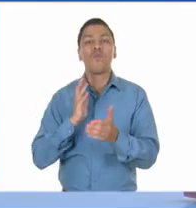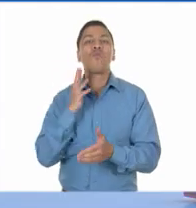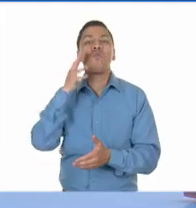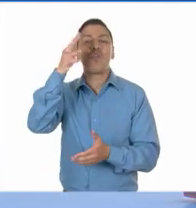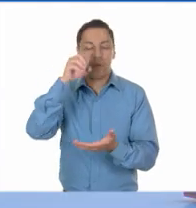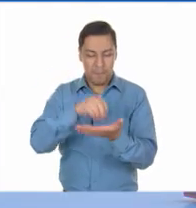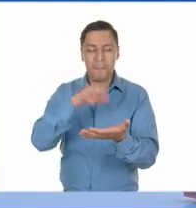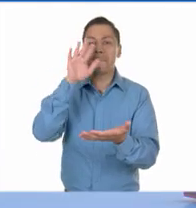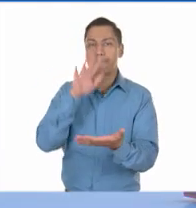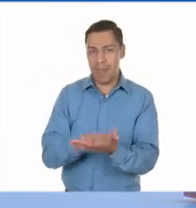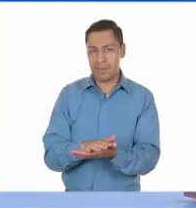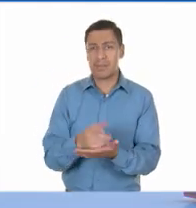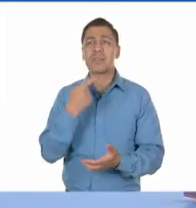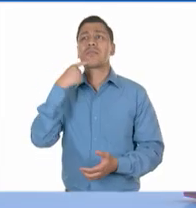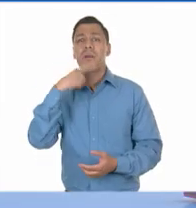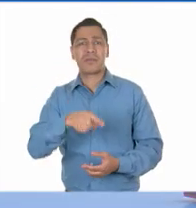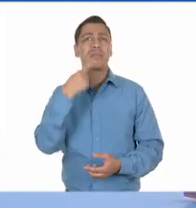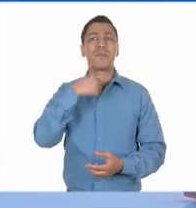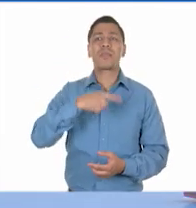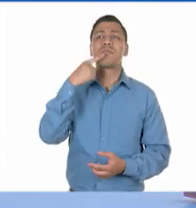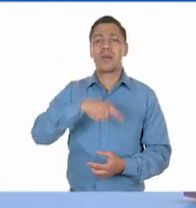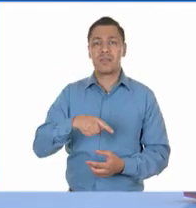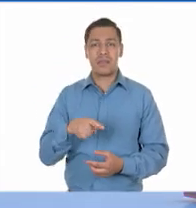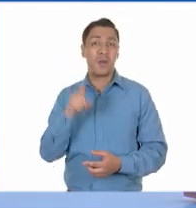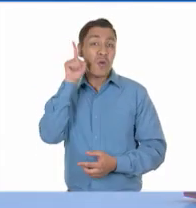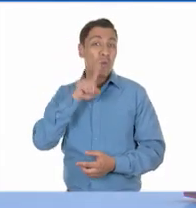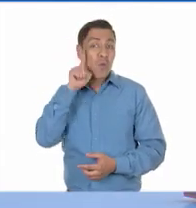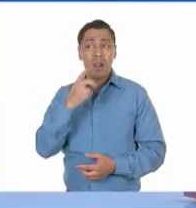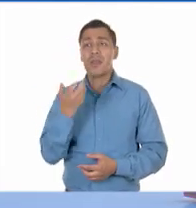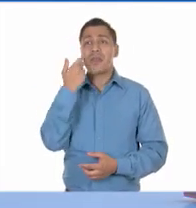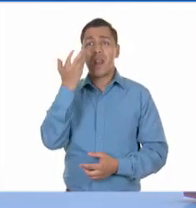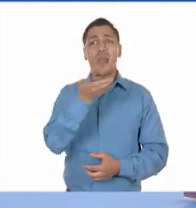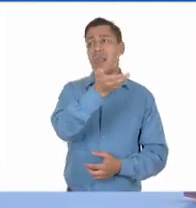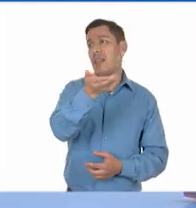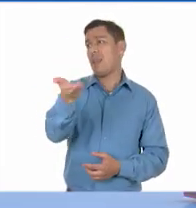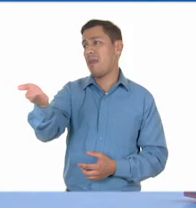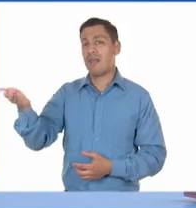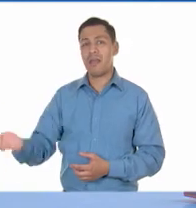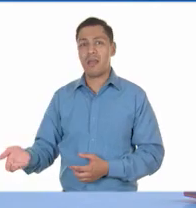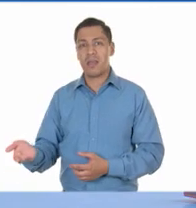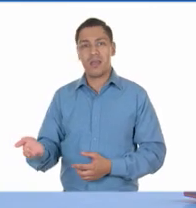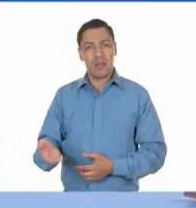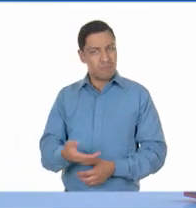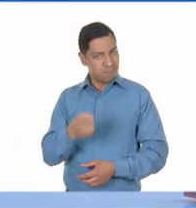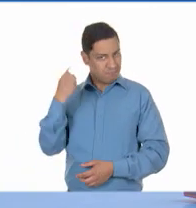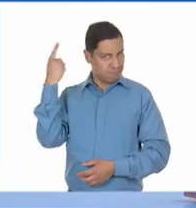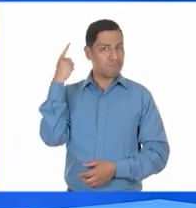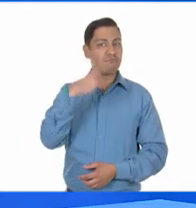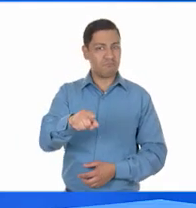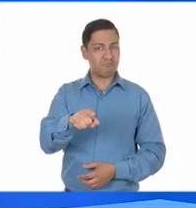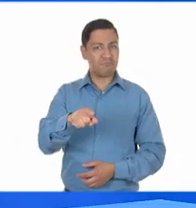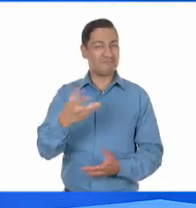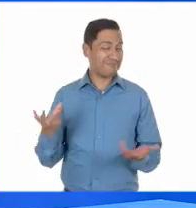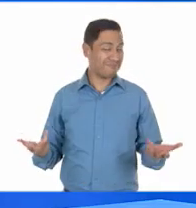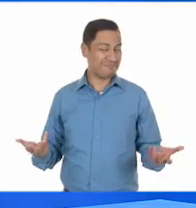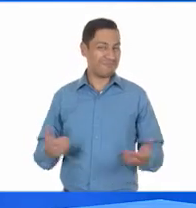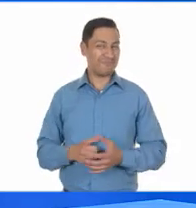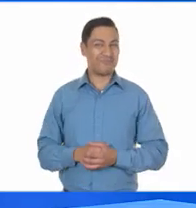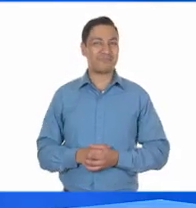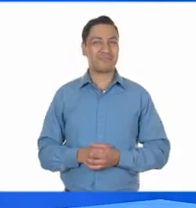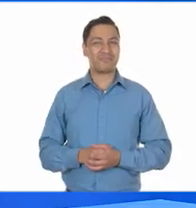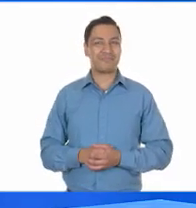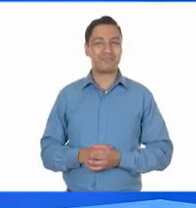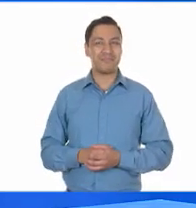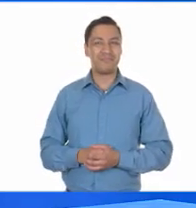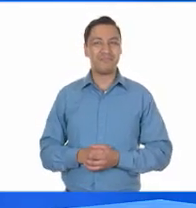sus demandas son justas, y claro que debían tomarse en cuenta. Se tenía que decir, y se dijo. Maestra,